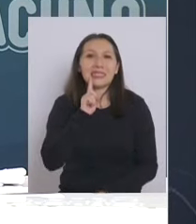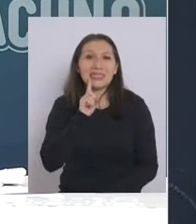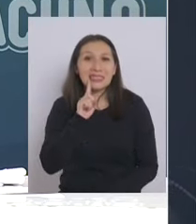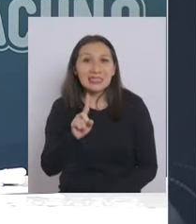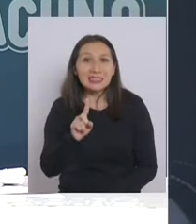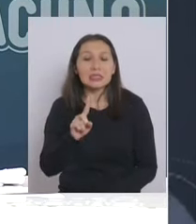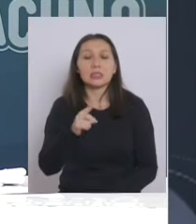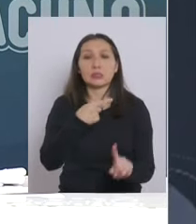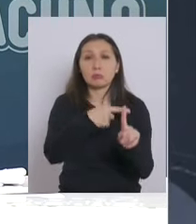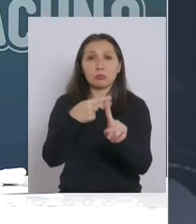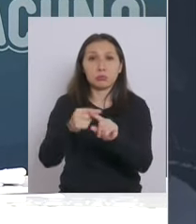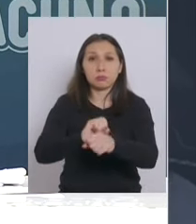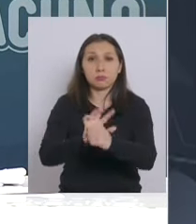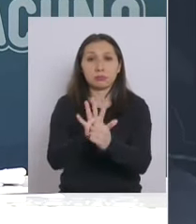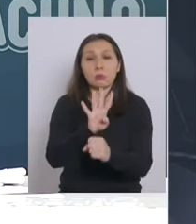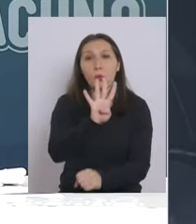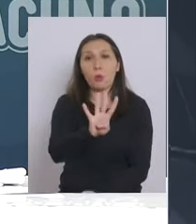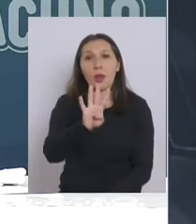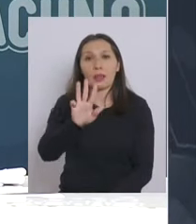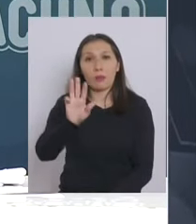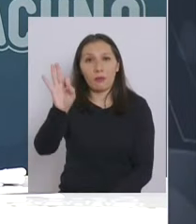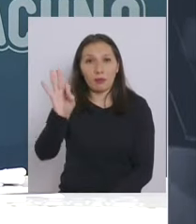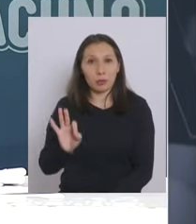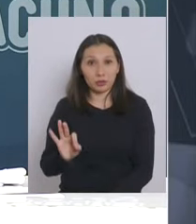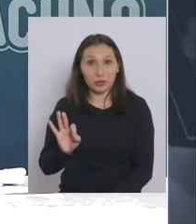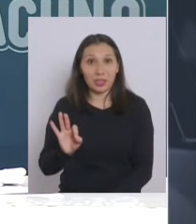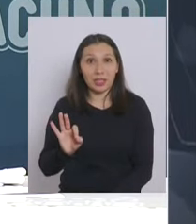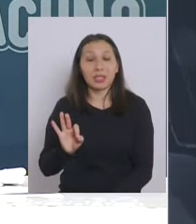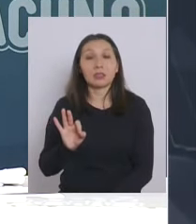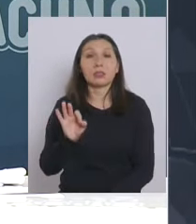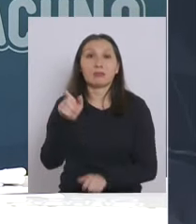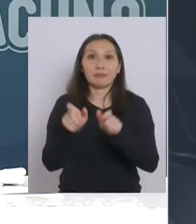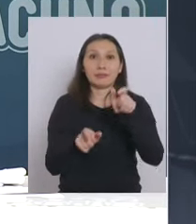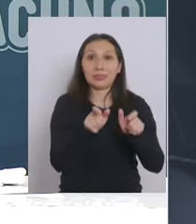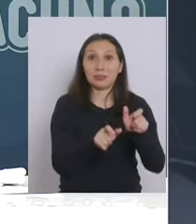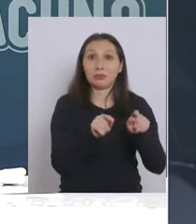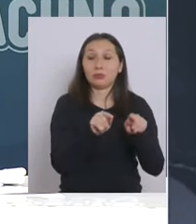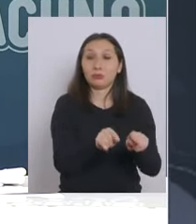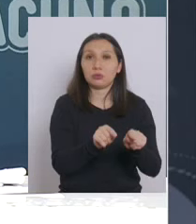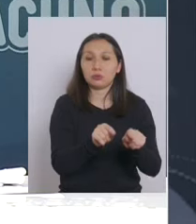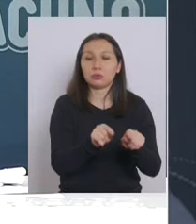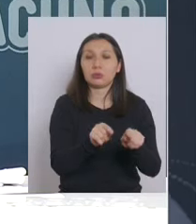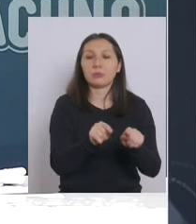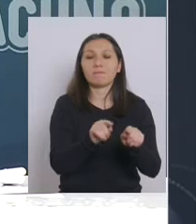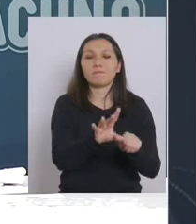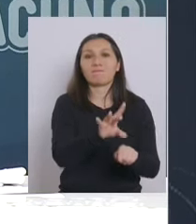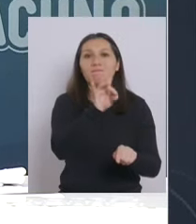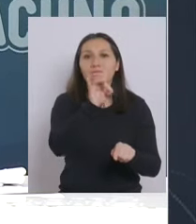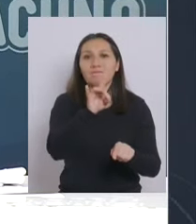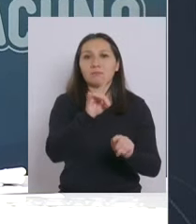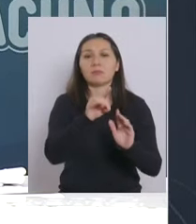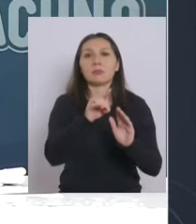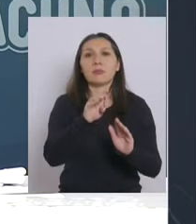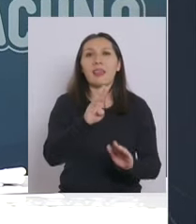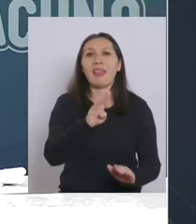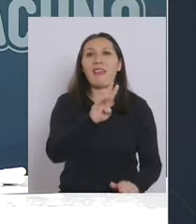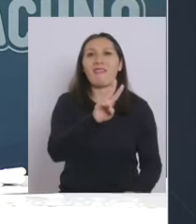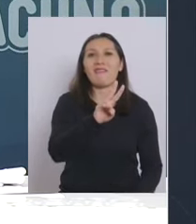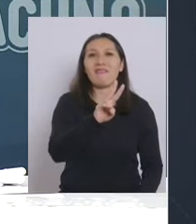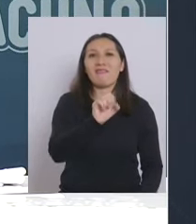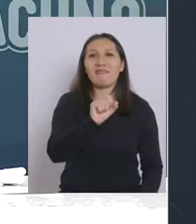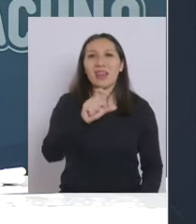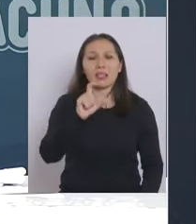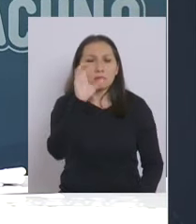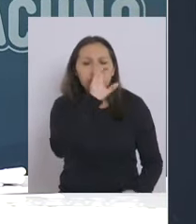positividad del 49% de los casos con una positividad por BAC del 43